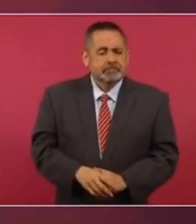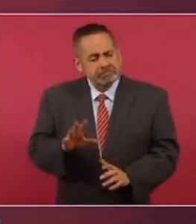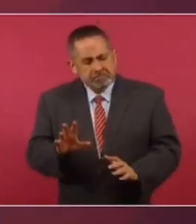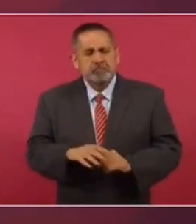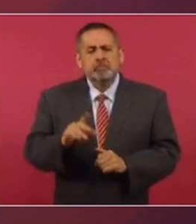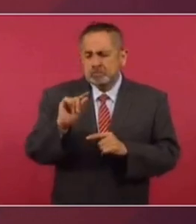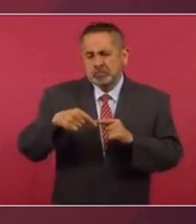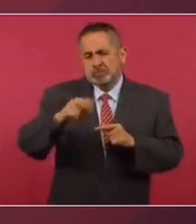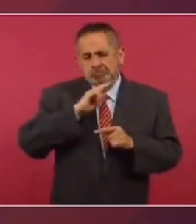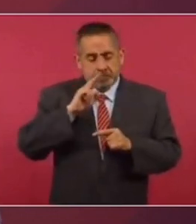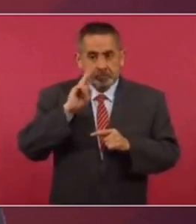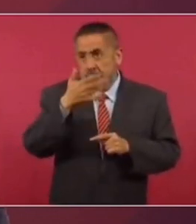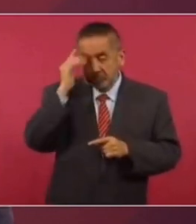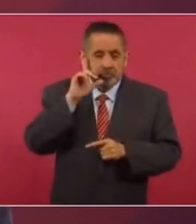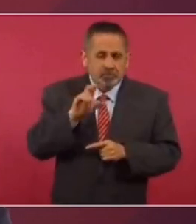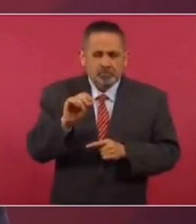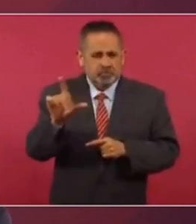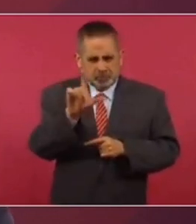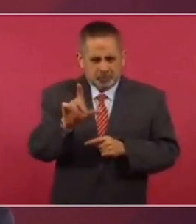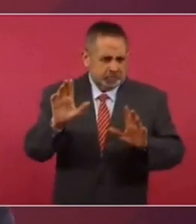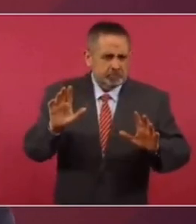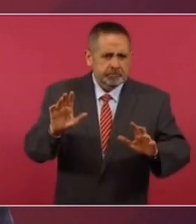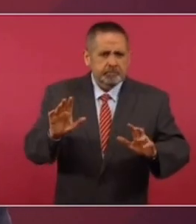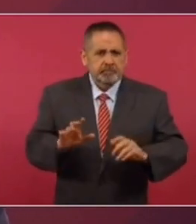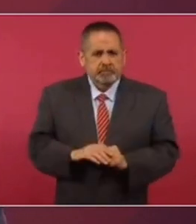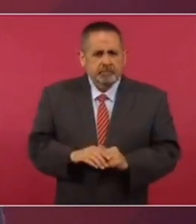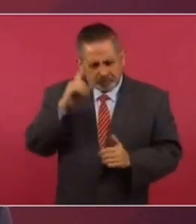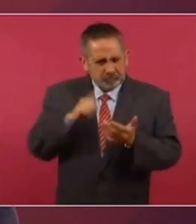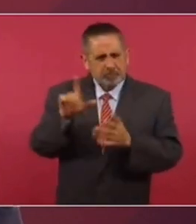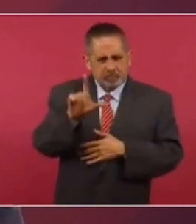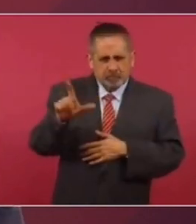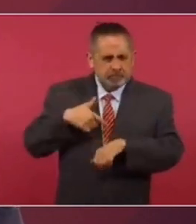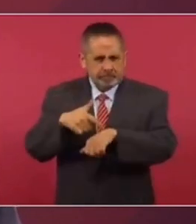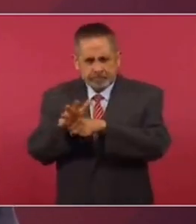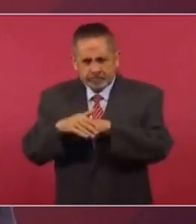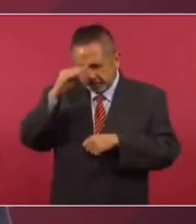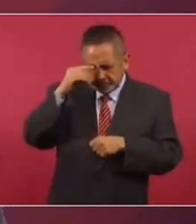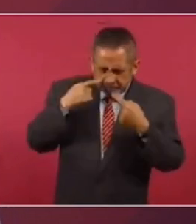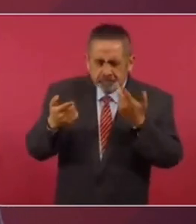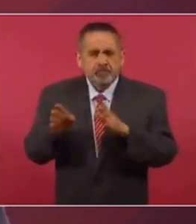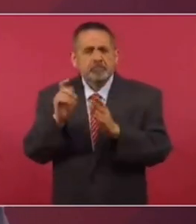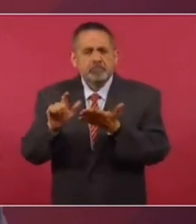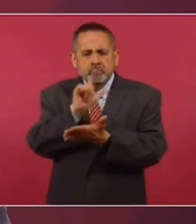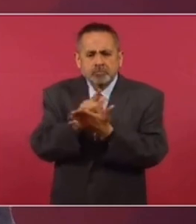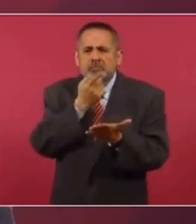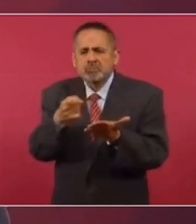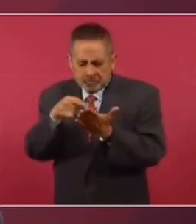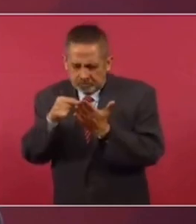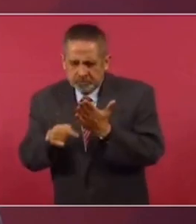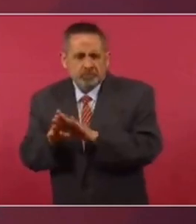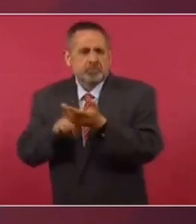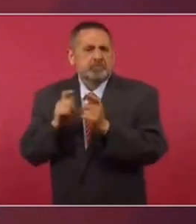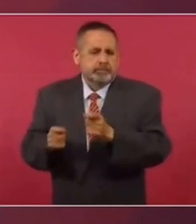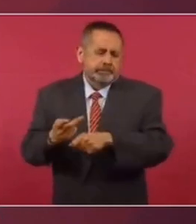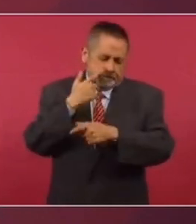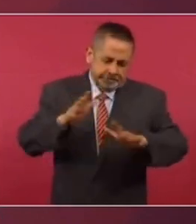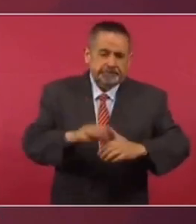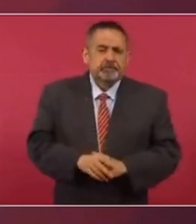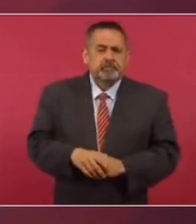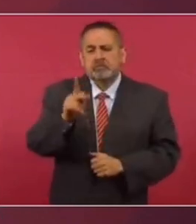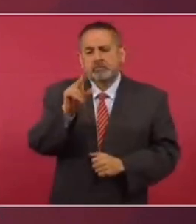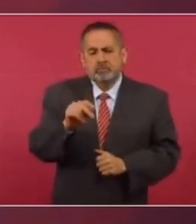Pero pronto, no sé si mañana o el lunes, yo creo que el lunes para que nos dé tiempo de ver legalmente cómo está la situación.